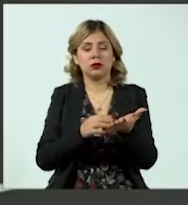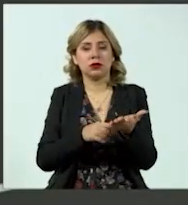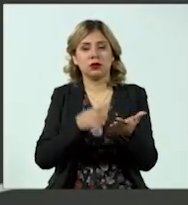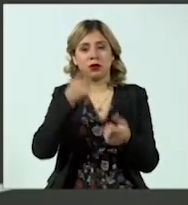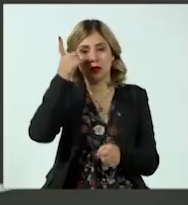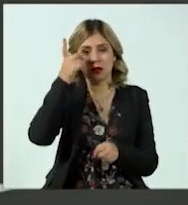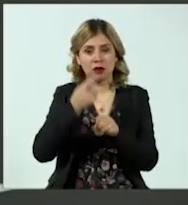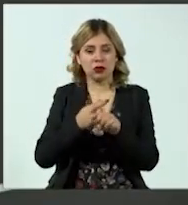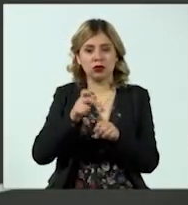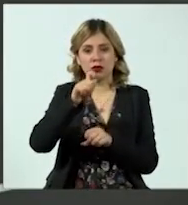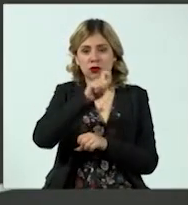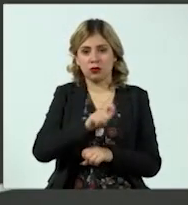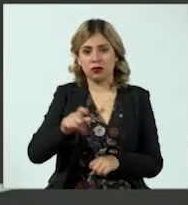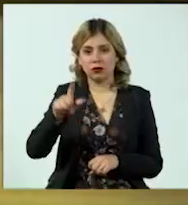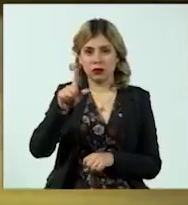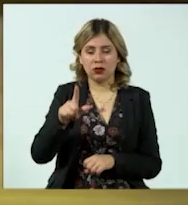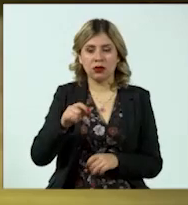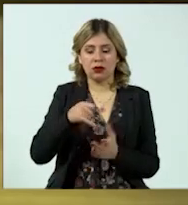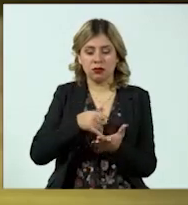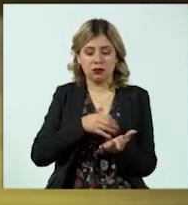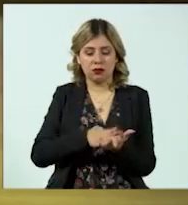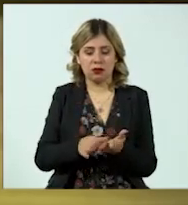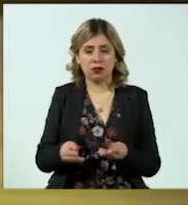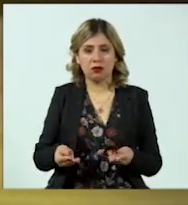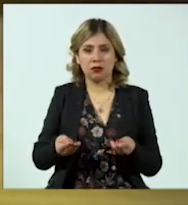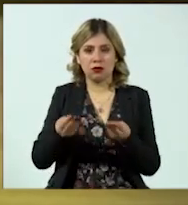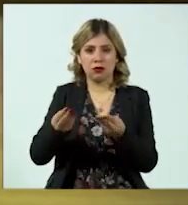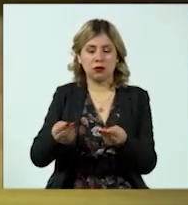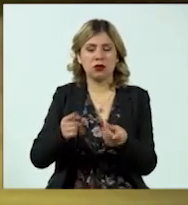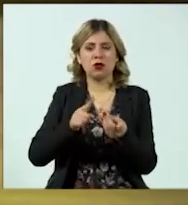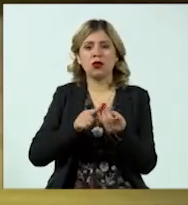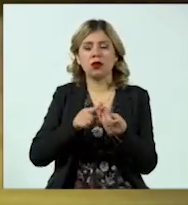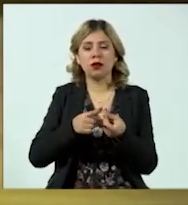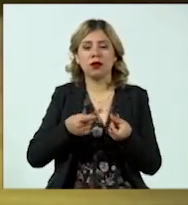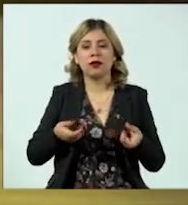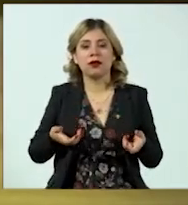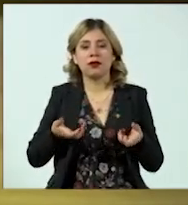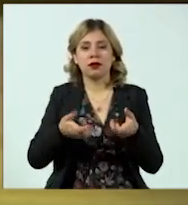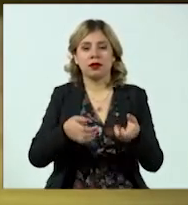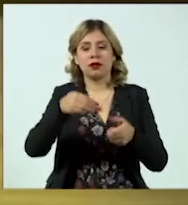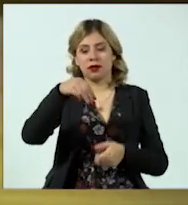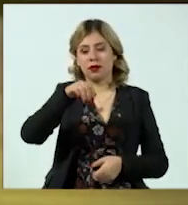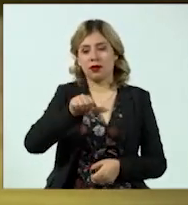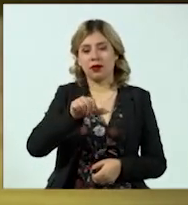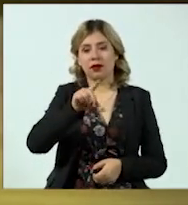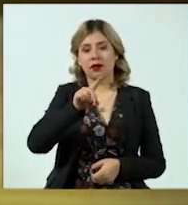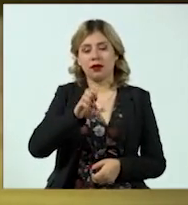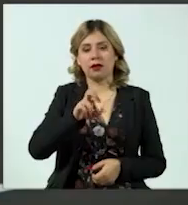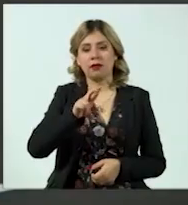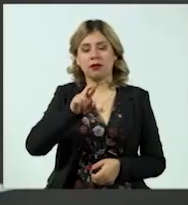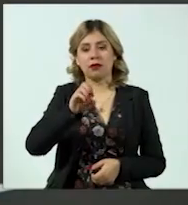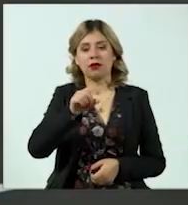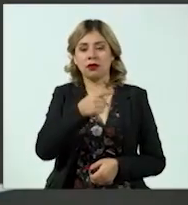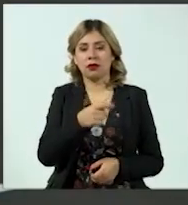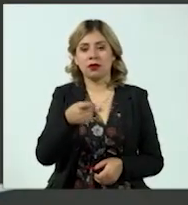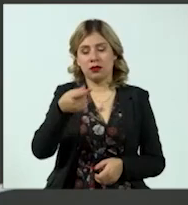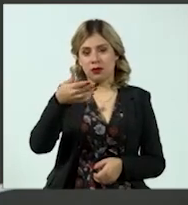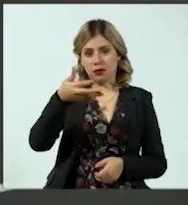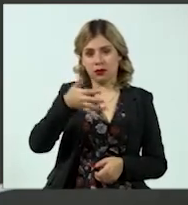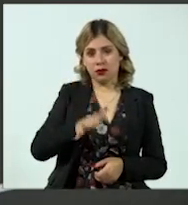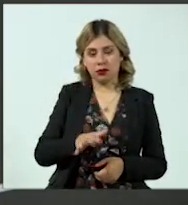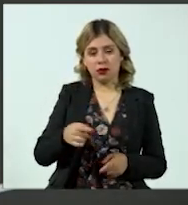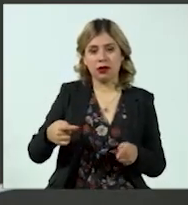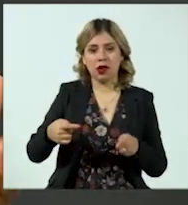profesiones, impreso. Estamos ubicados en la calle Madero, número 110, cruza con la calle de